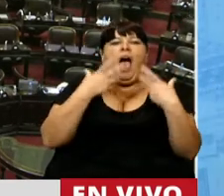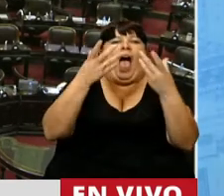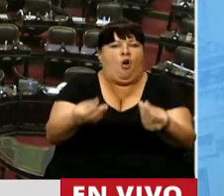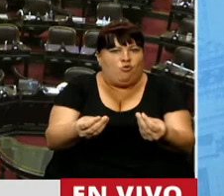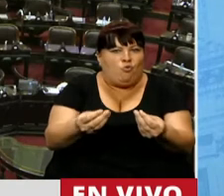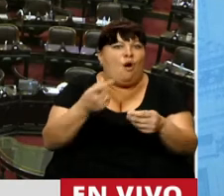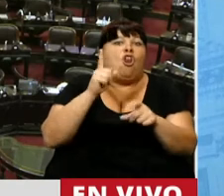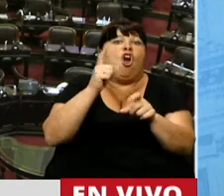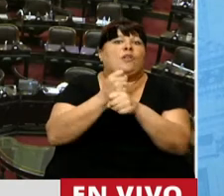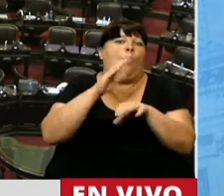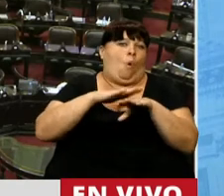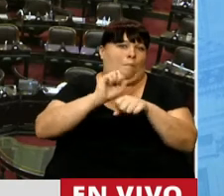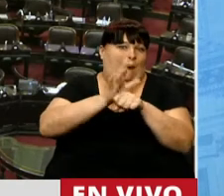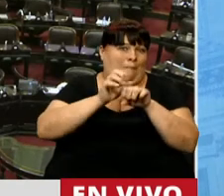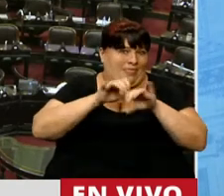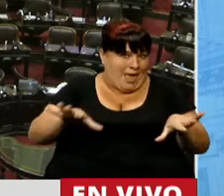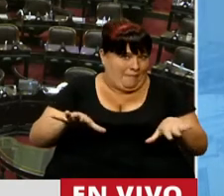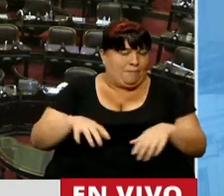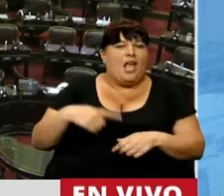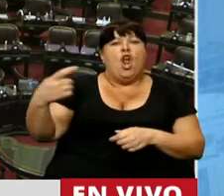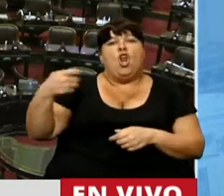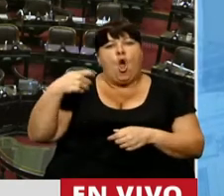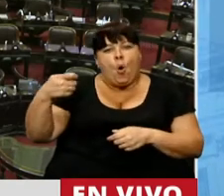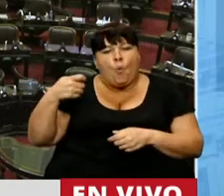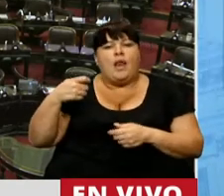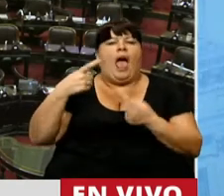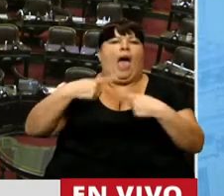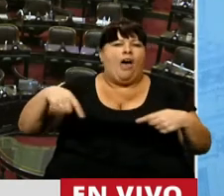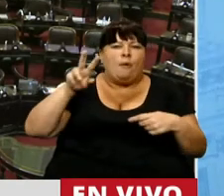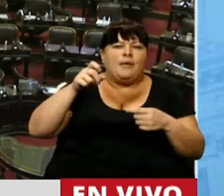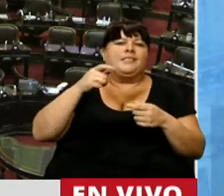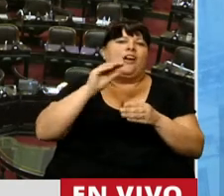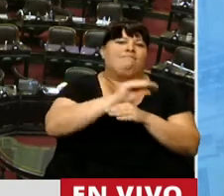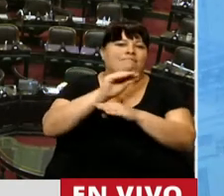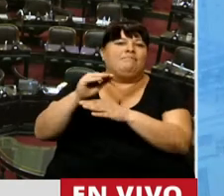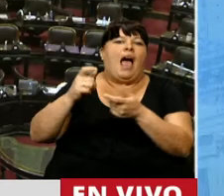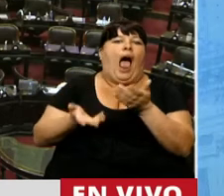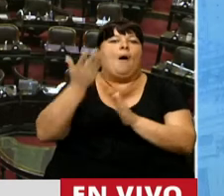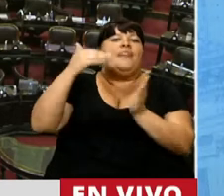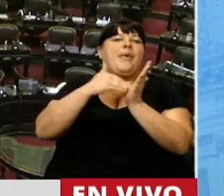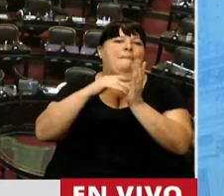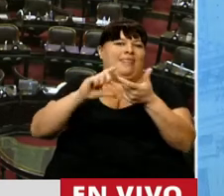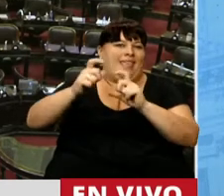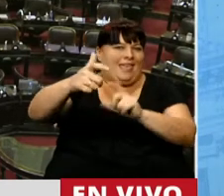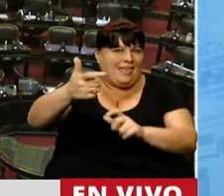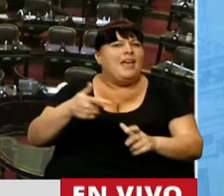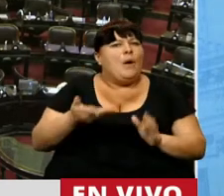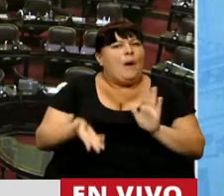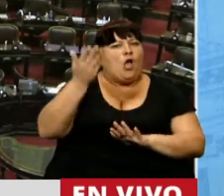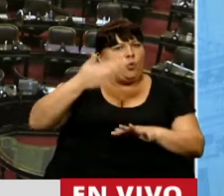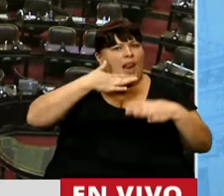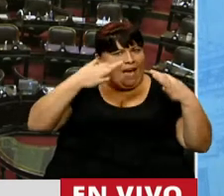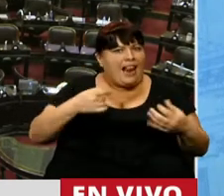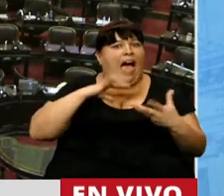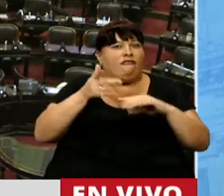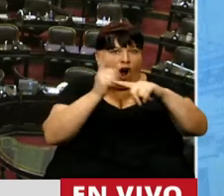la pandemia. Los saberes previsionales y las prestaciones que aumentan según la movilidad van a crecer en términos reales